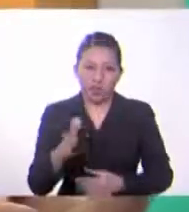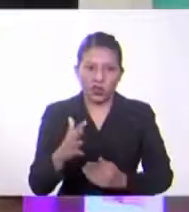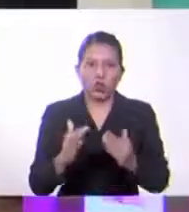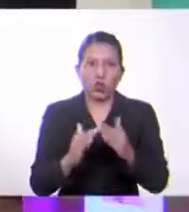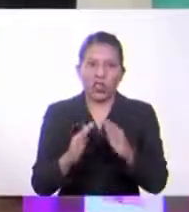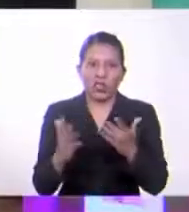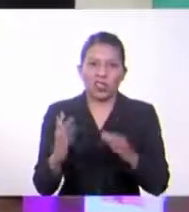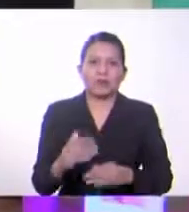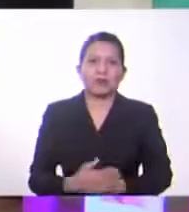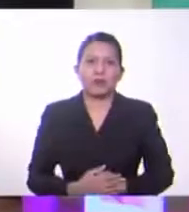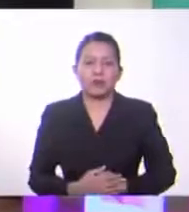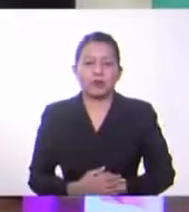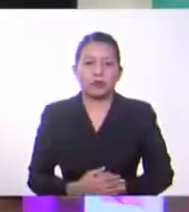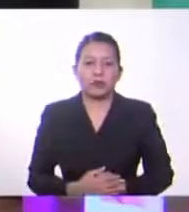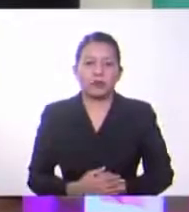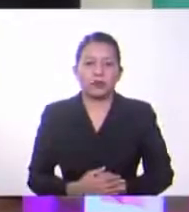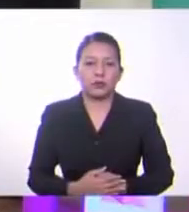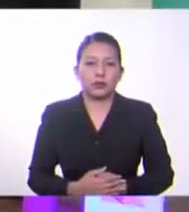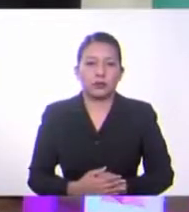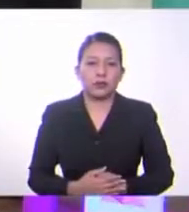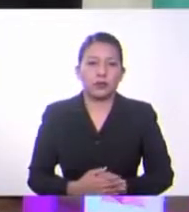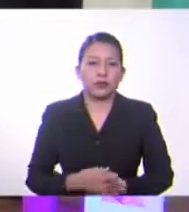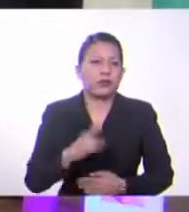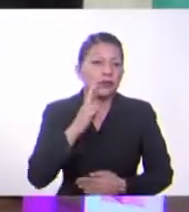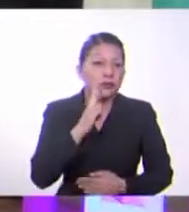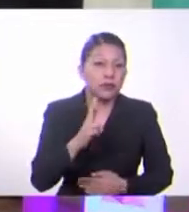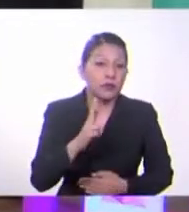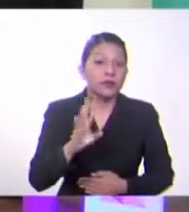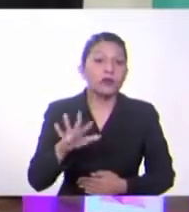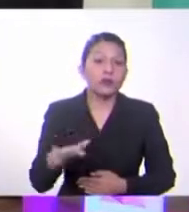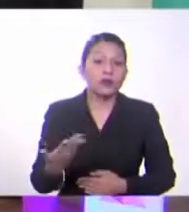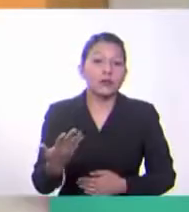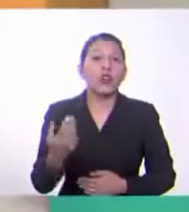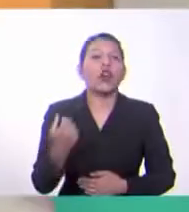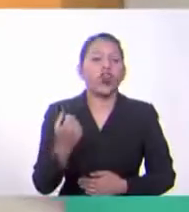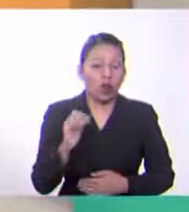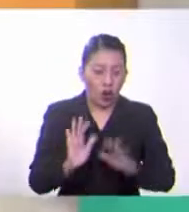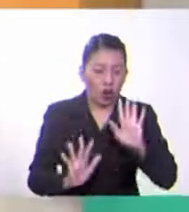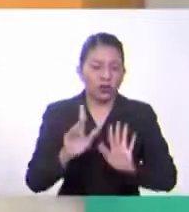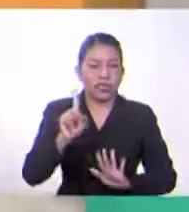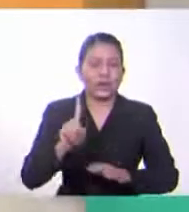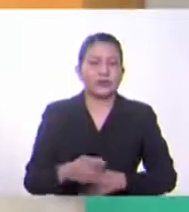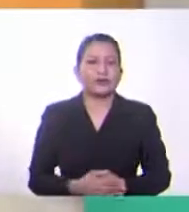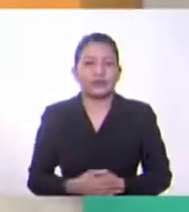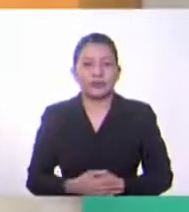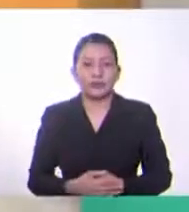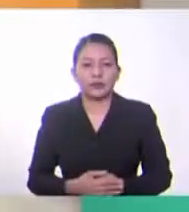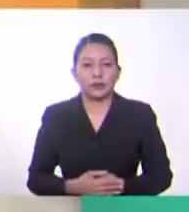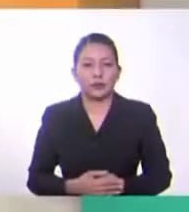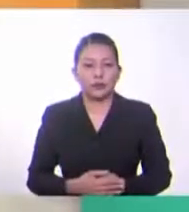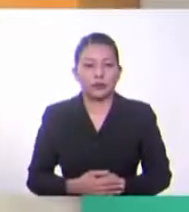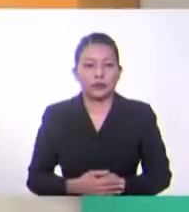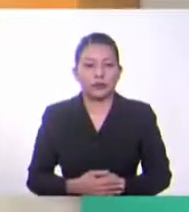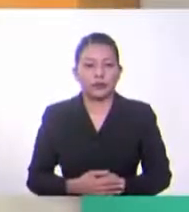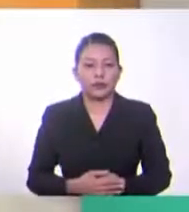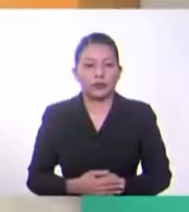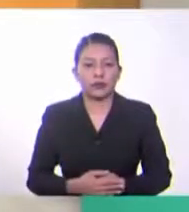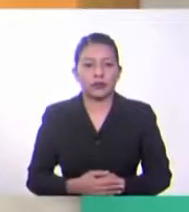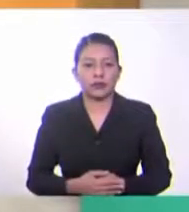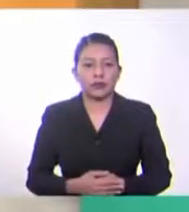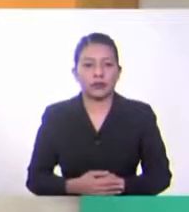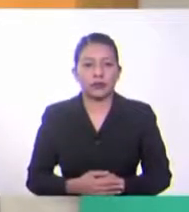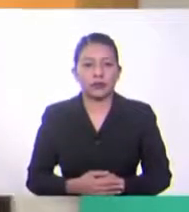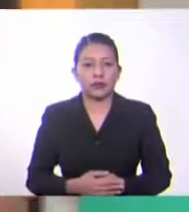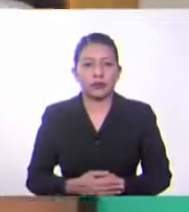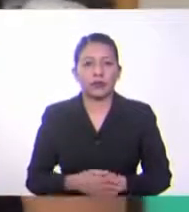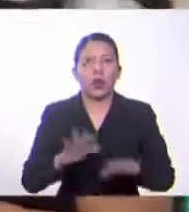O sea que, la respuesta sería... ¡11! Correcto, Dolce. 11